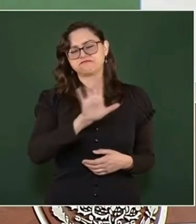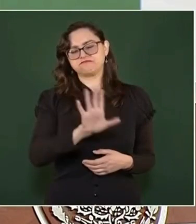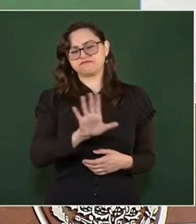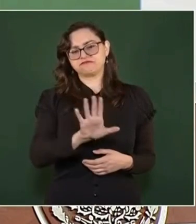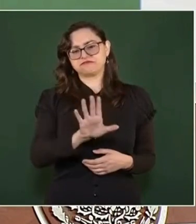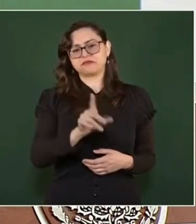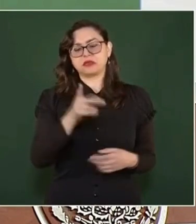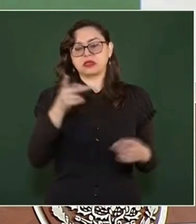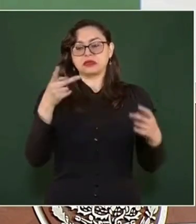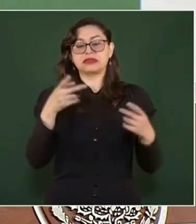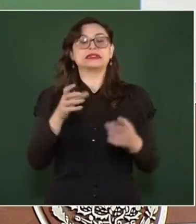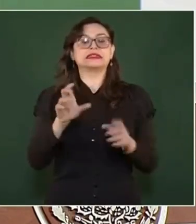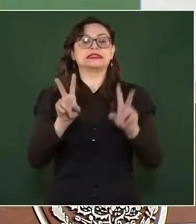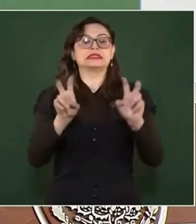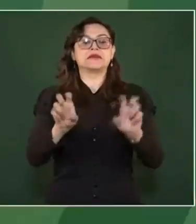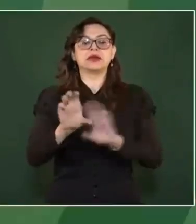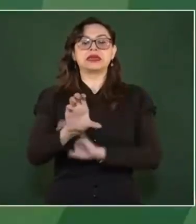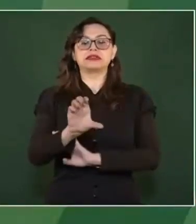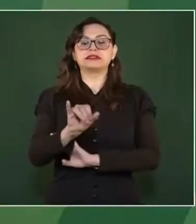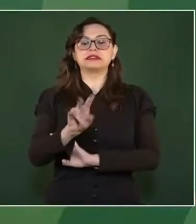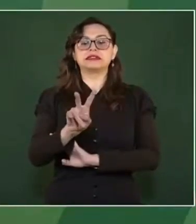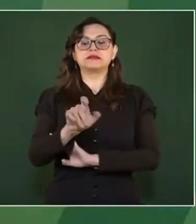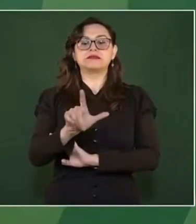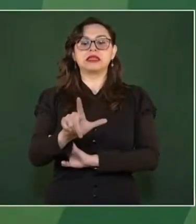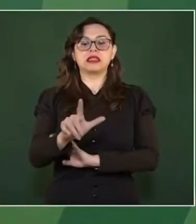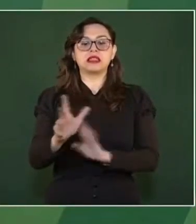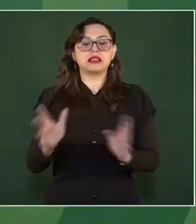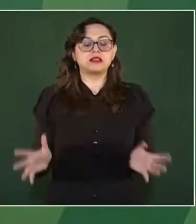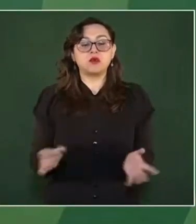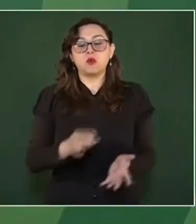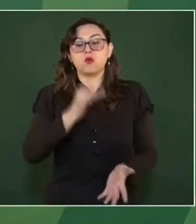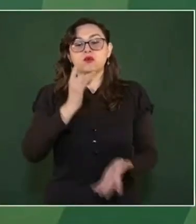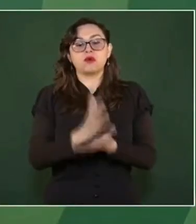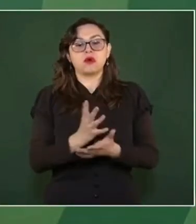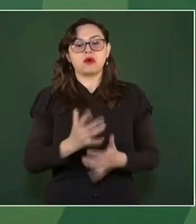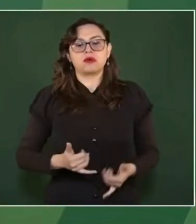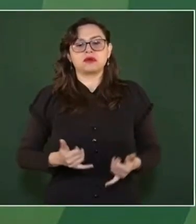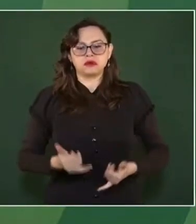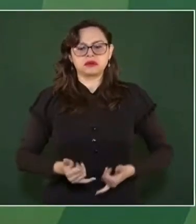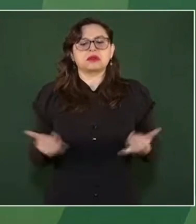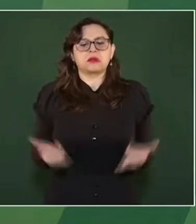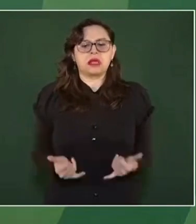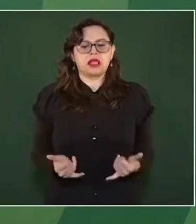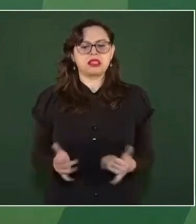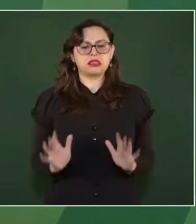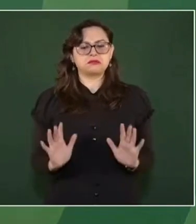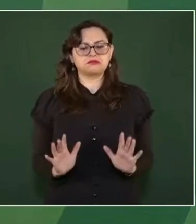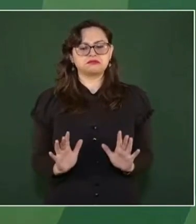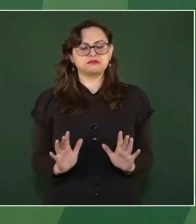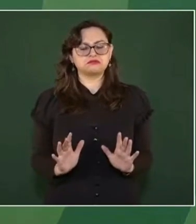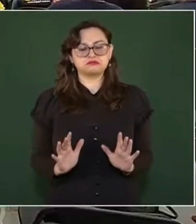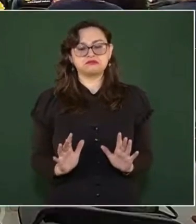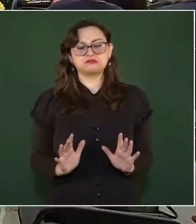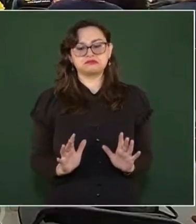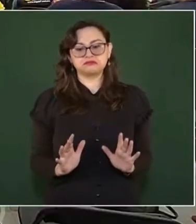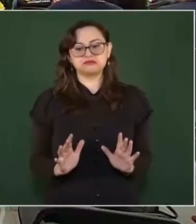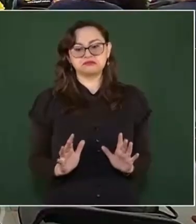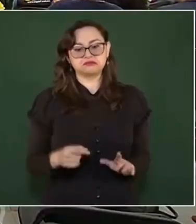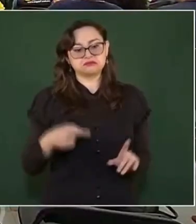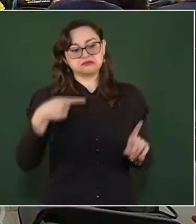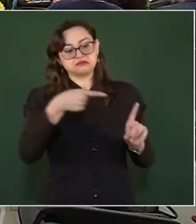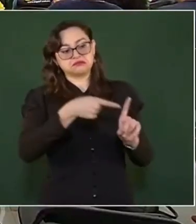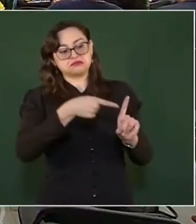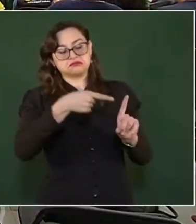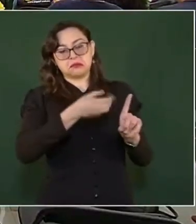civil que no concurre, pues está implícitamente admitiendo frente a ese tribunal que las cosas son como el